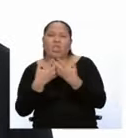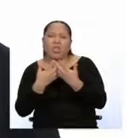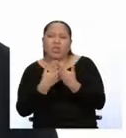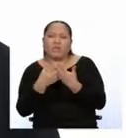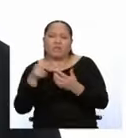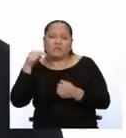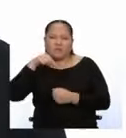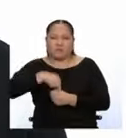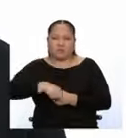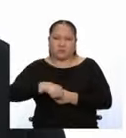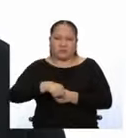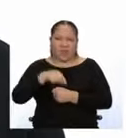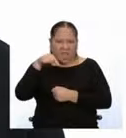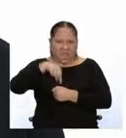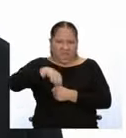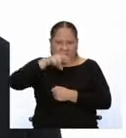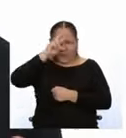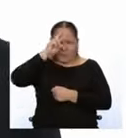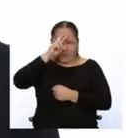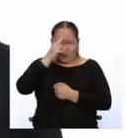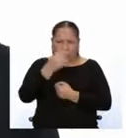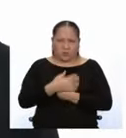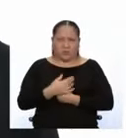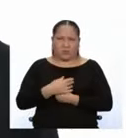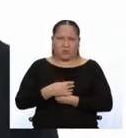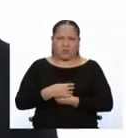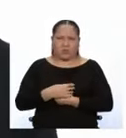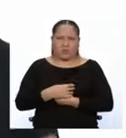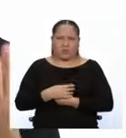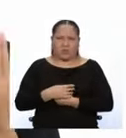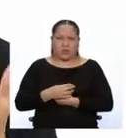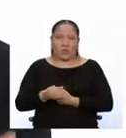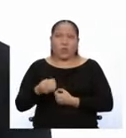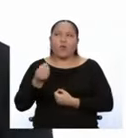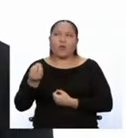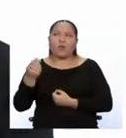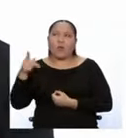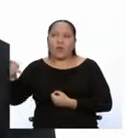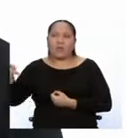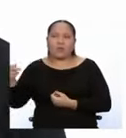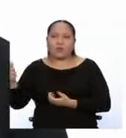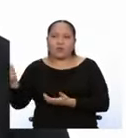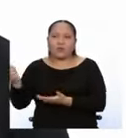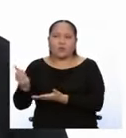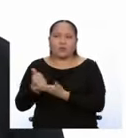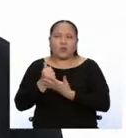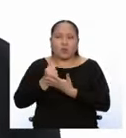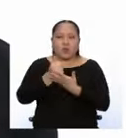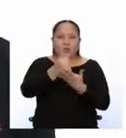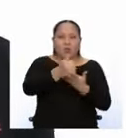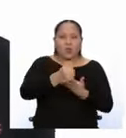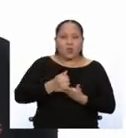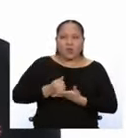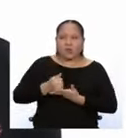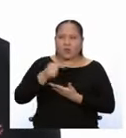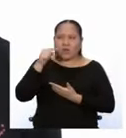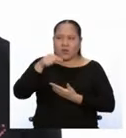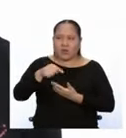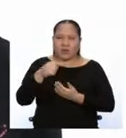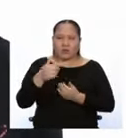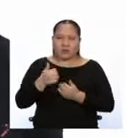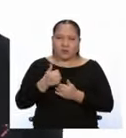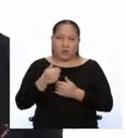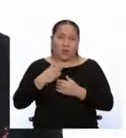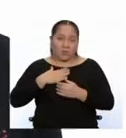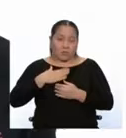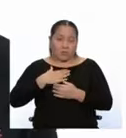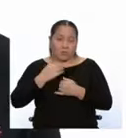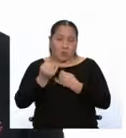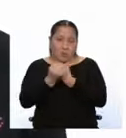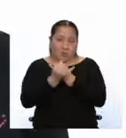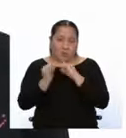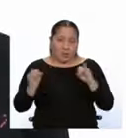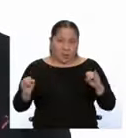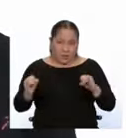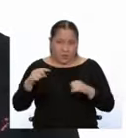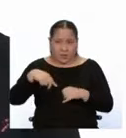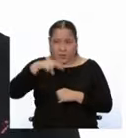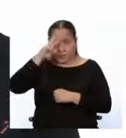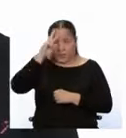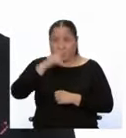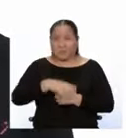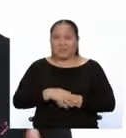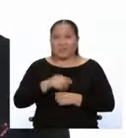con lo que pasó en nuestro país? ¿Cuánto nos habrá aportado esos procesos históricos en la independencia? Bueno,